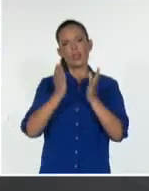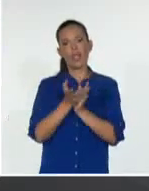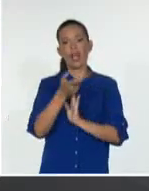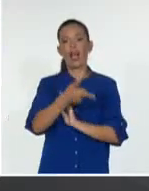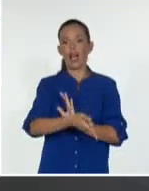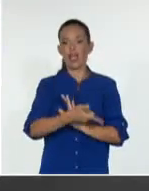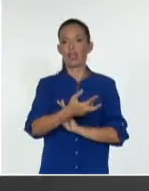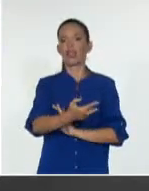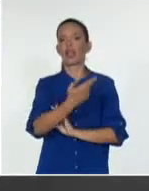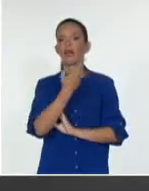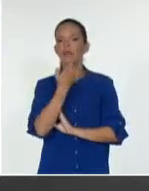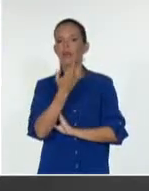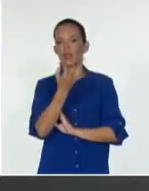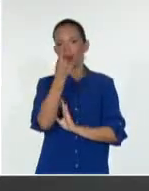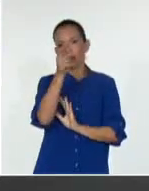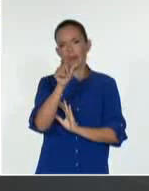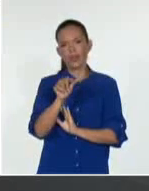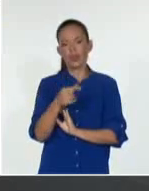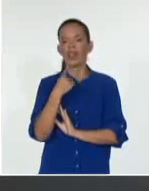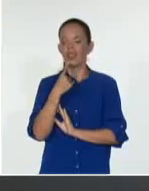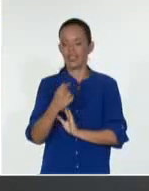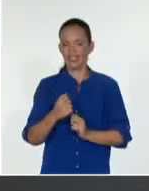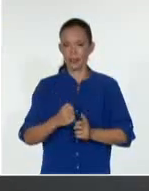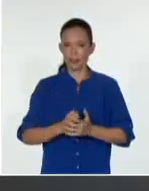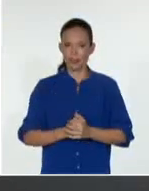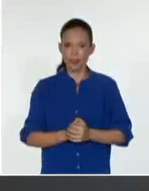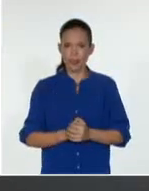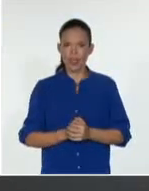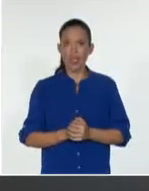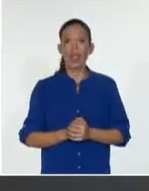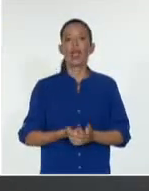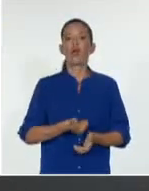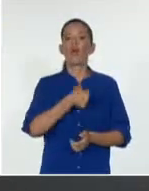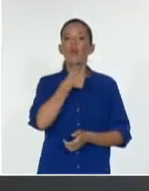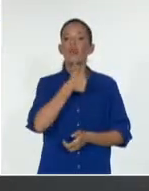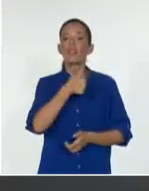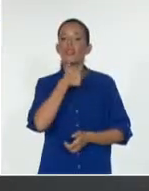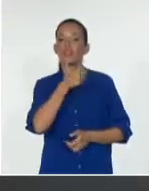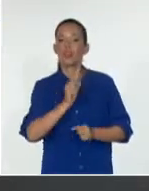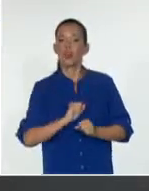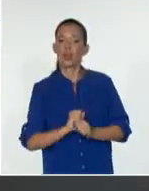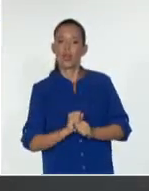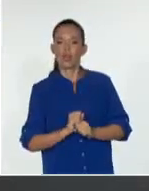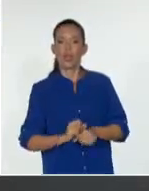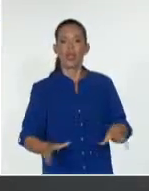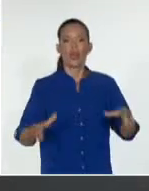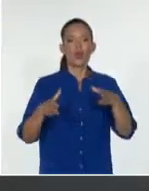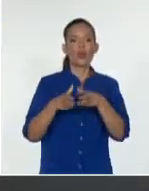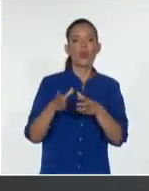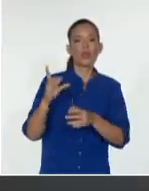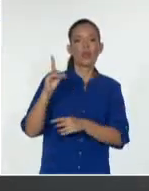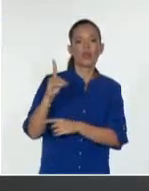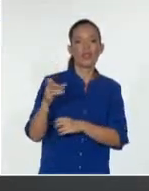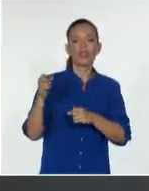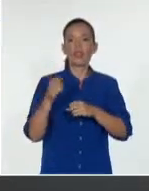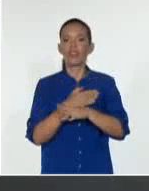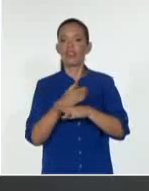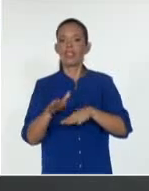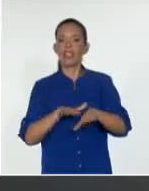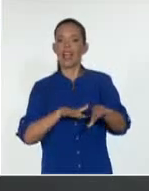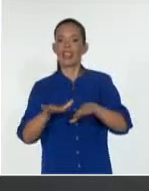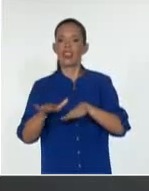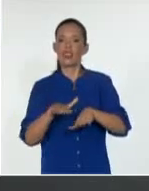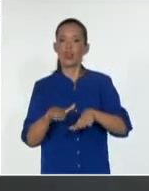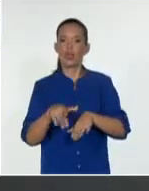dio una persona común a otra, que cuestionó lo antidemocrático de ciertas acciones de un político de turno.